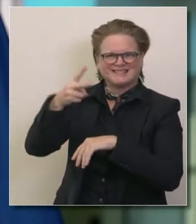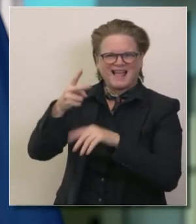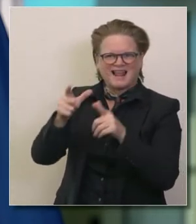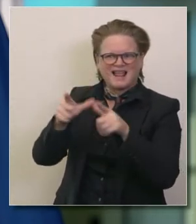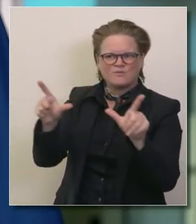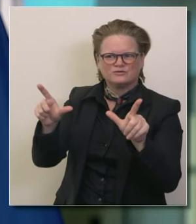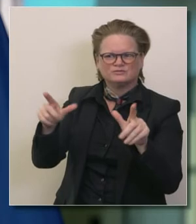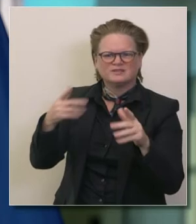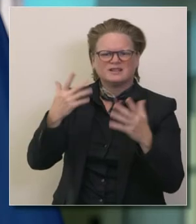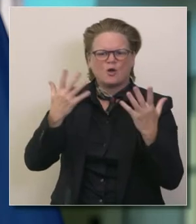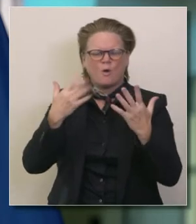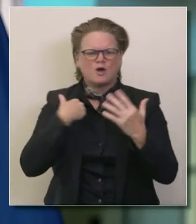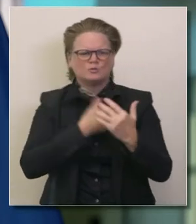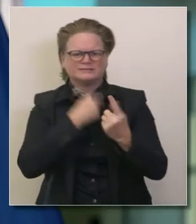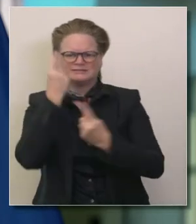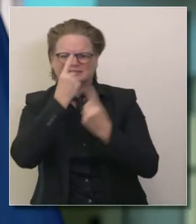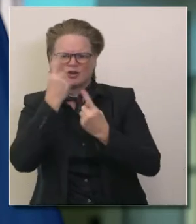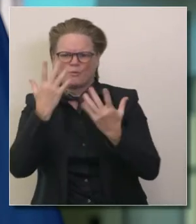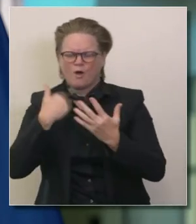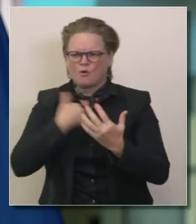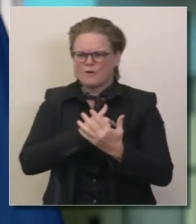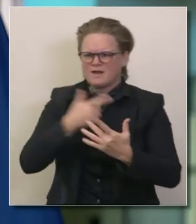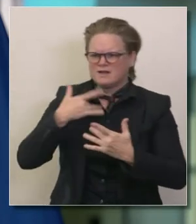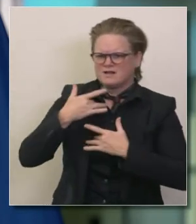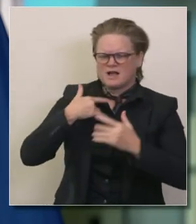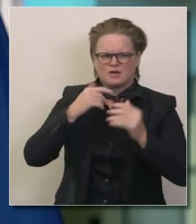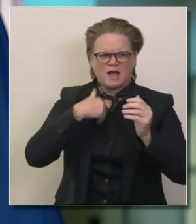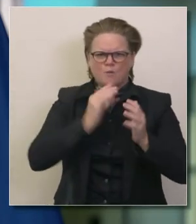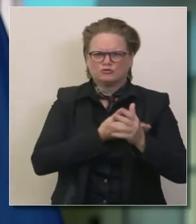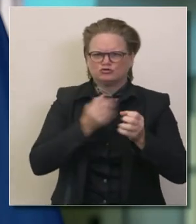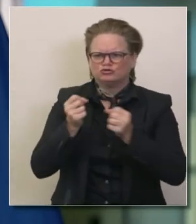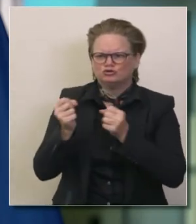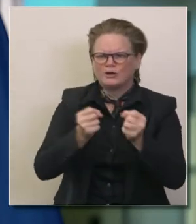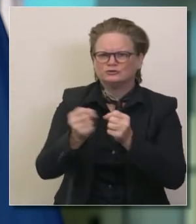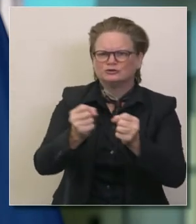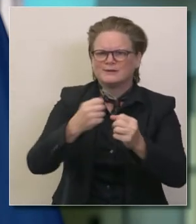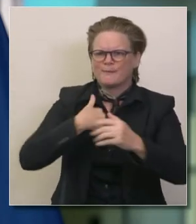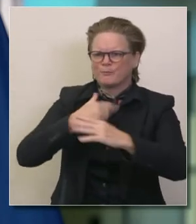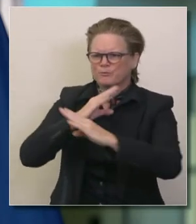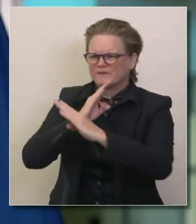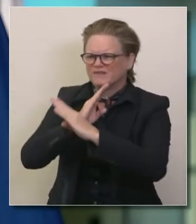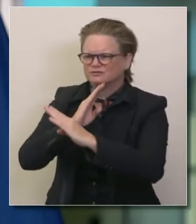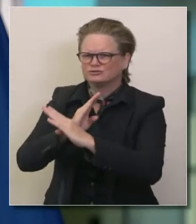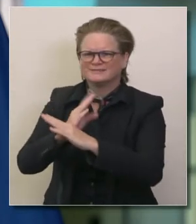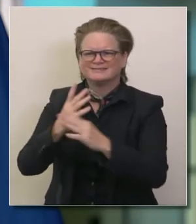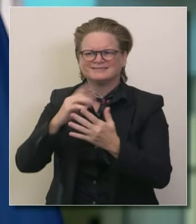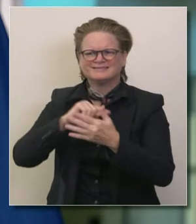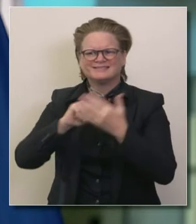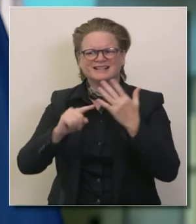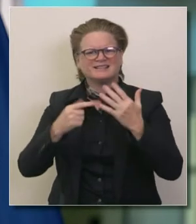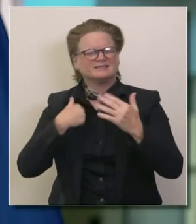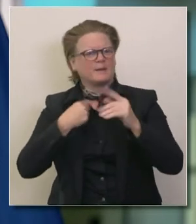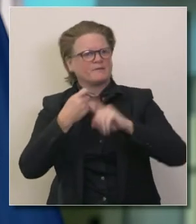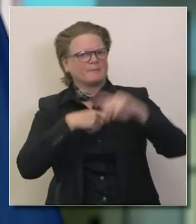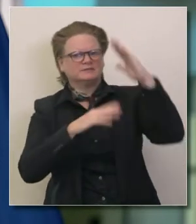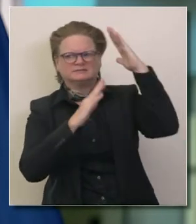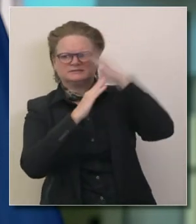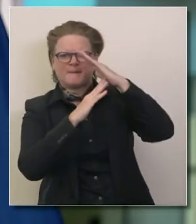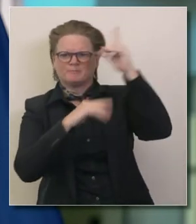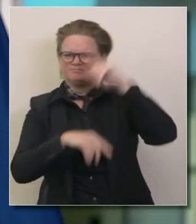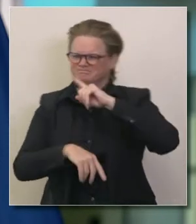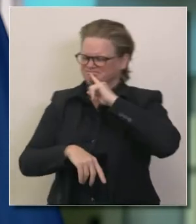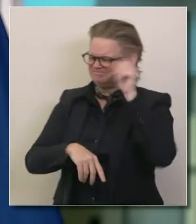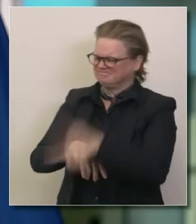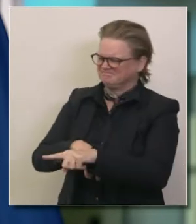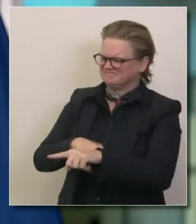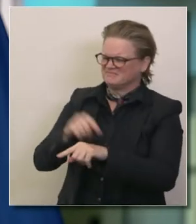considerando las vidas locales estrategias e intervenciones locales para poder evitar estos dictámenes de